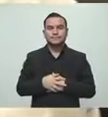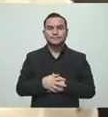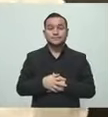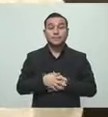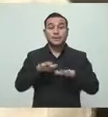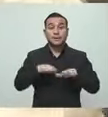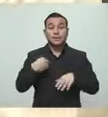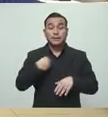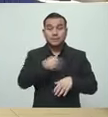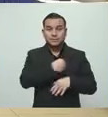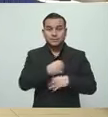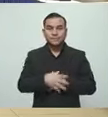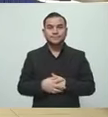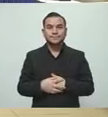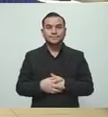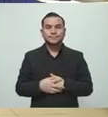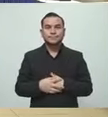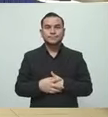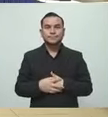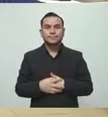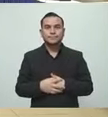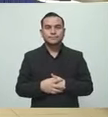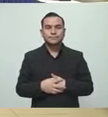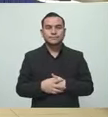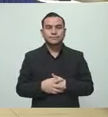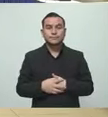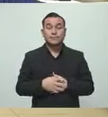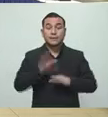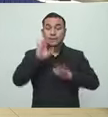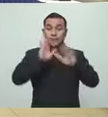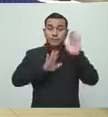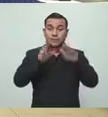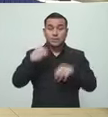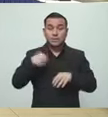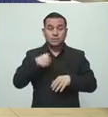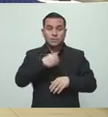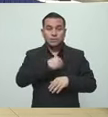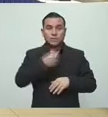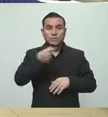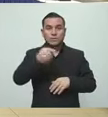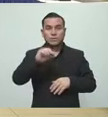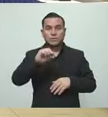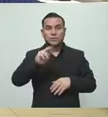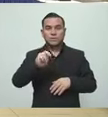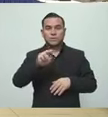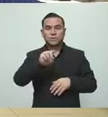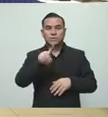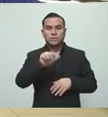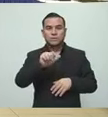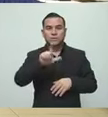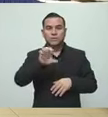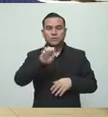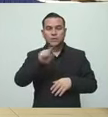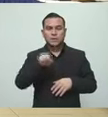Gracias, doctor. Le dejo la palabra también al doctor González para que nos comparta.